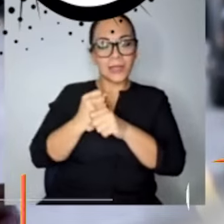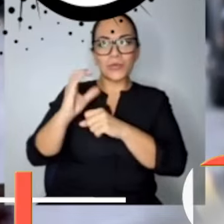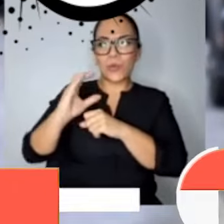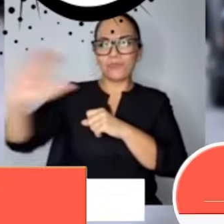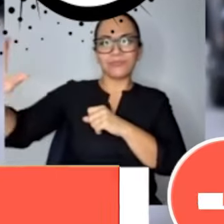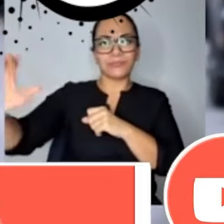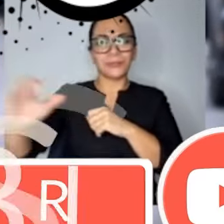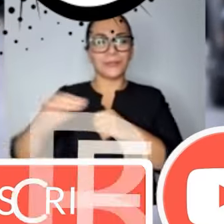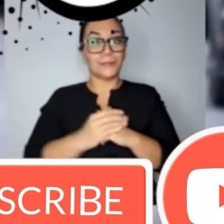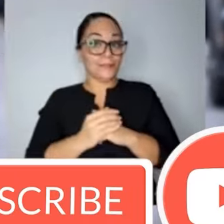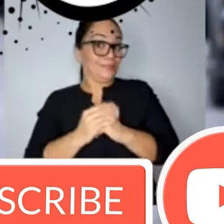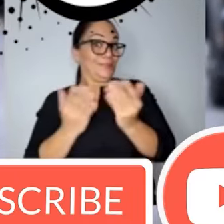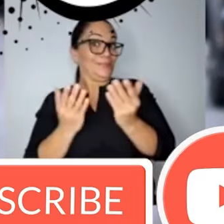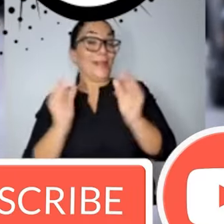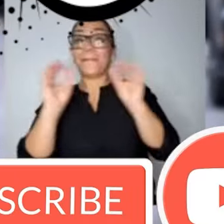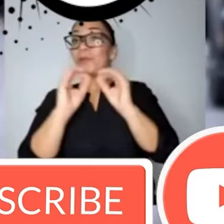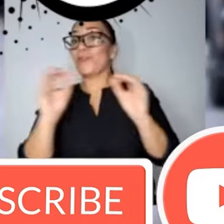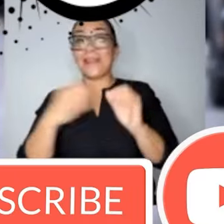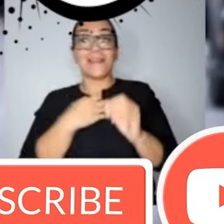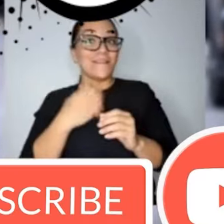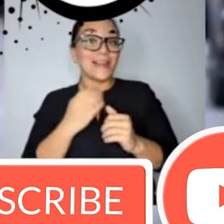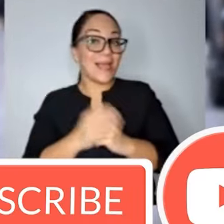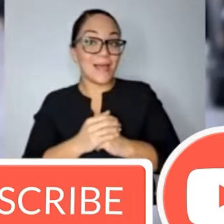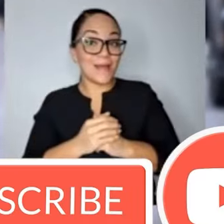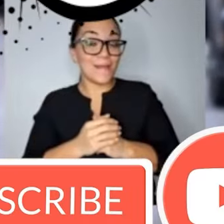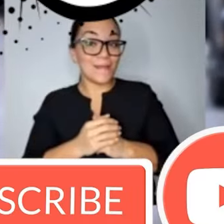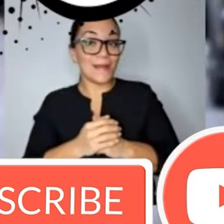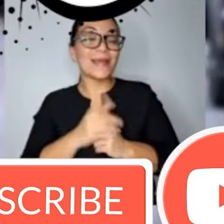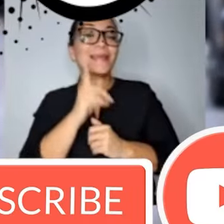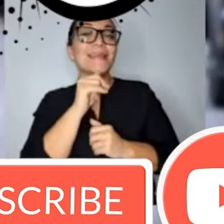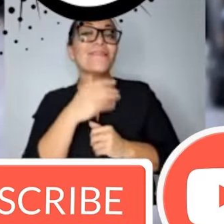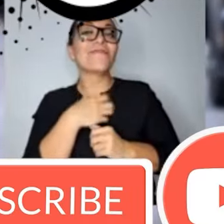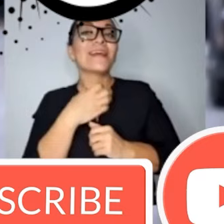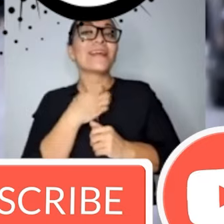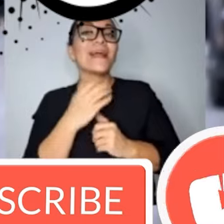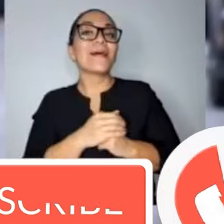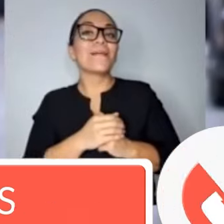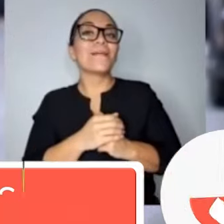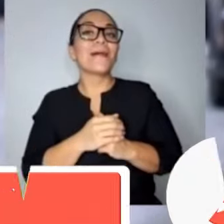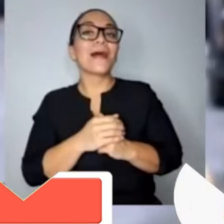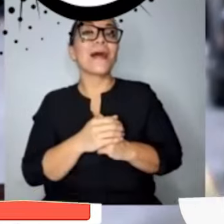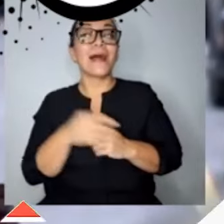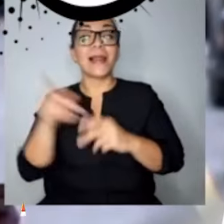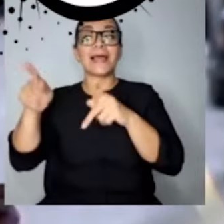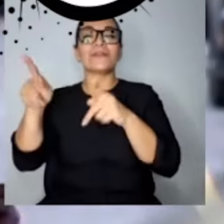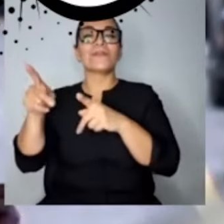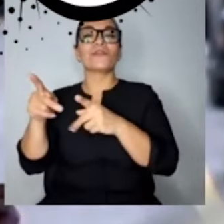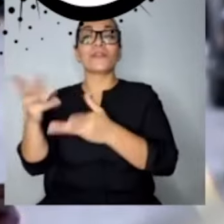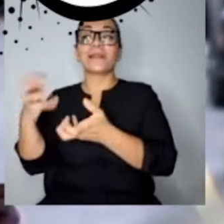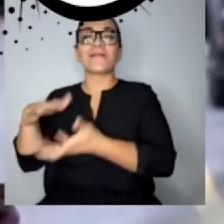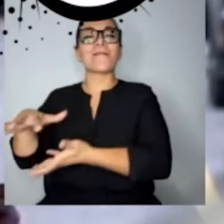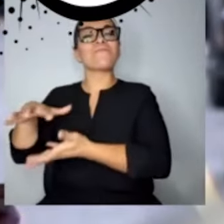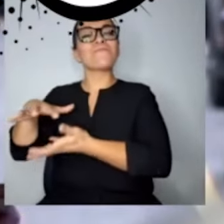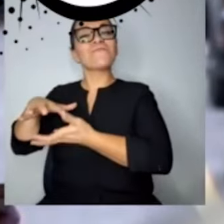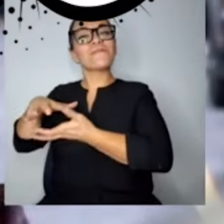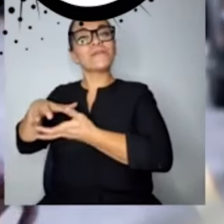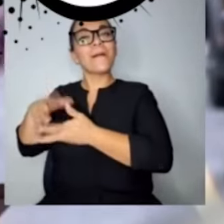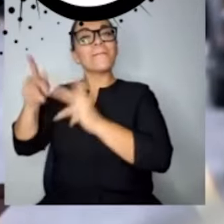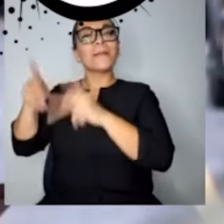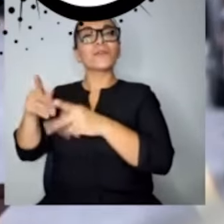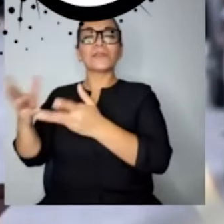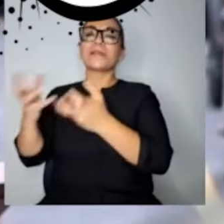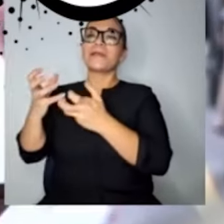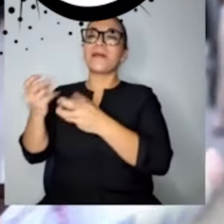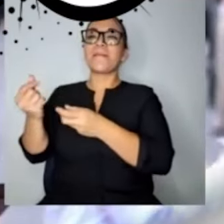Pero nadie reclama. ¿Saben quiénes reclaman? Los tagarotes que van a agarrar esa plata